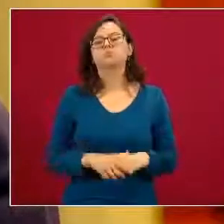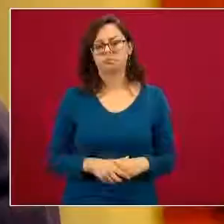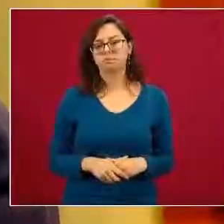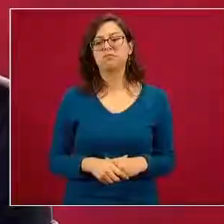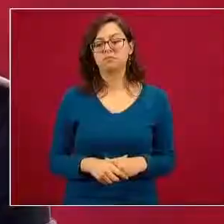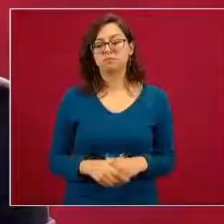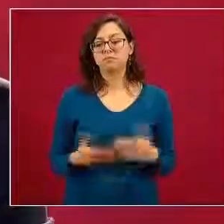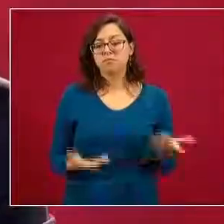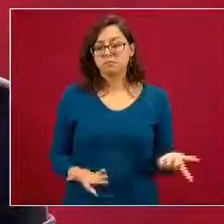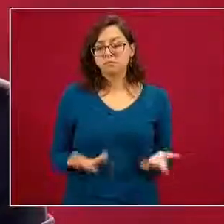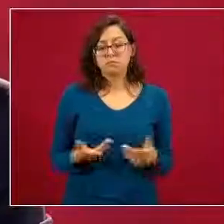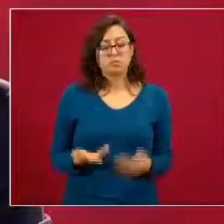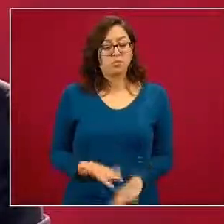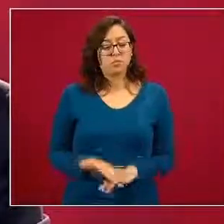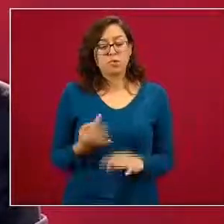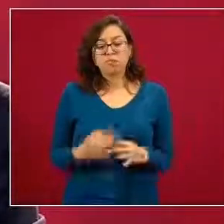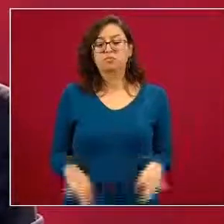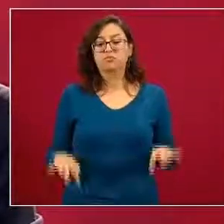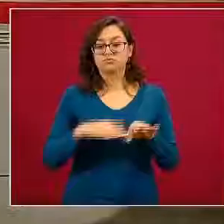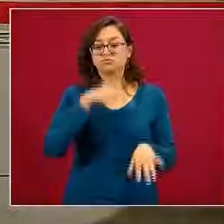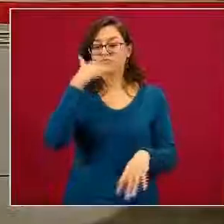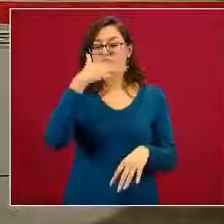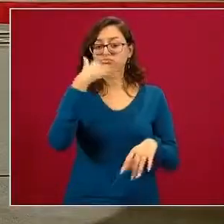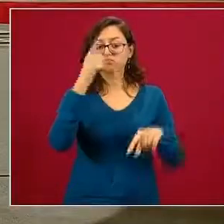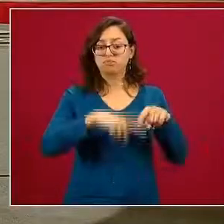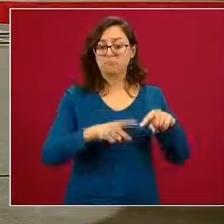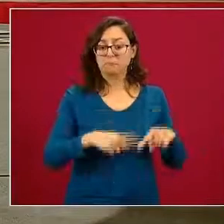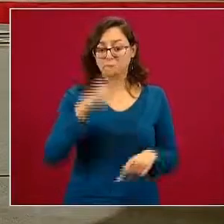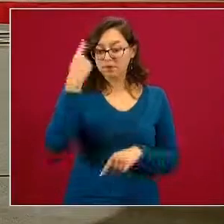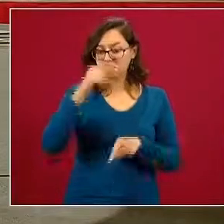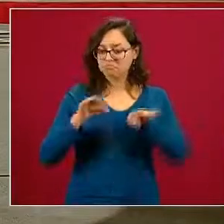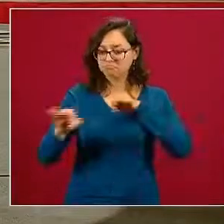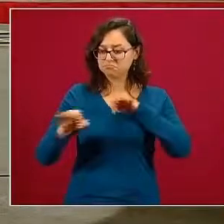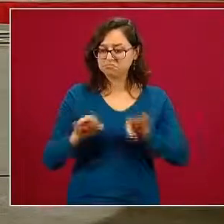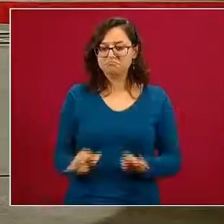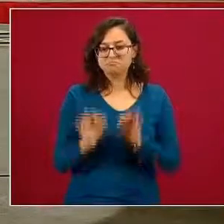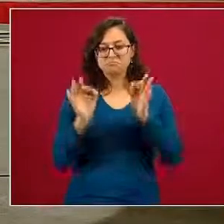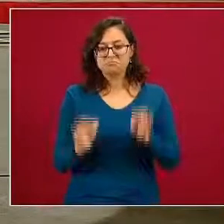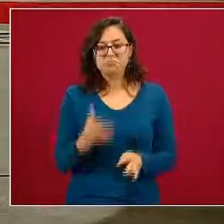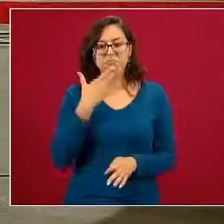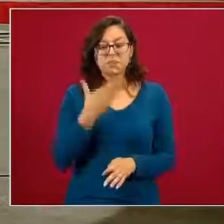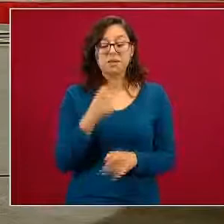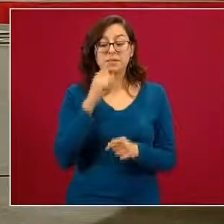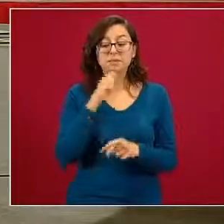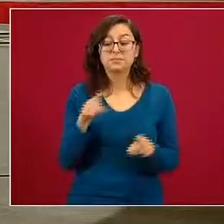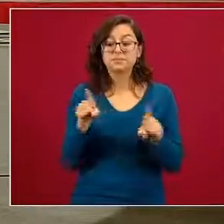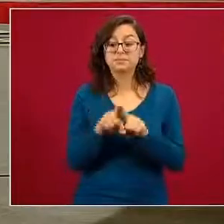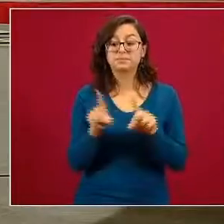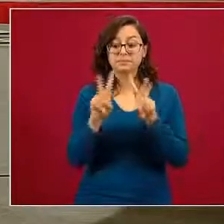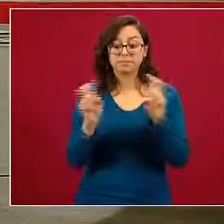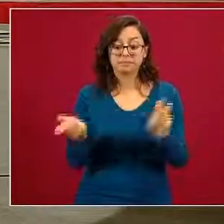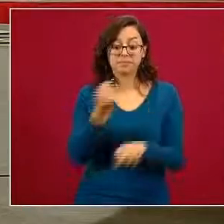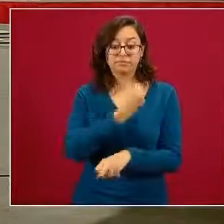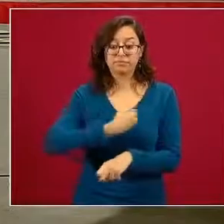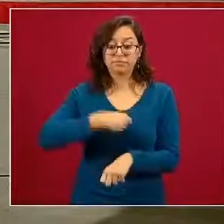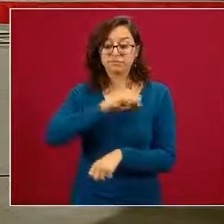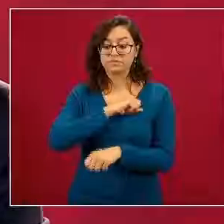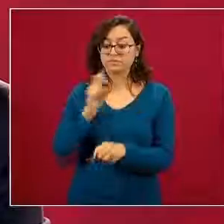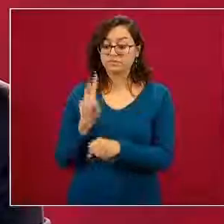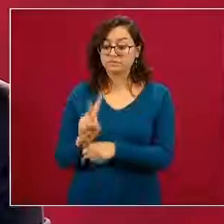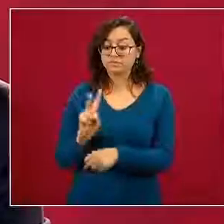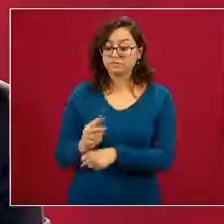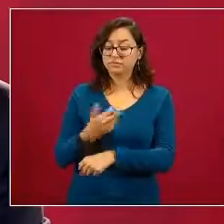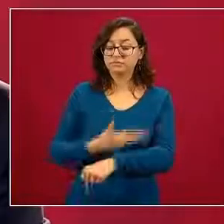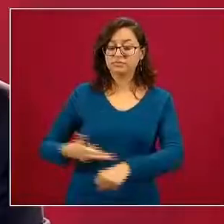es fundamental para que las cosas funcionen y en el caso de la regulación sanitaria todo el proceso de vigilancia y de